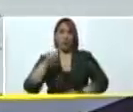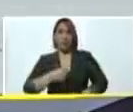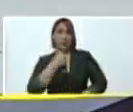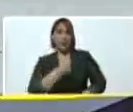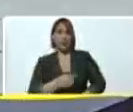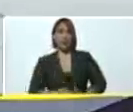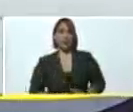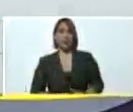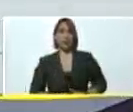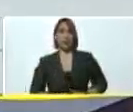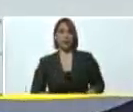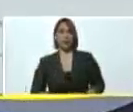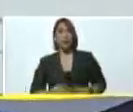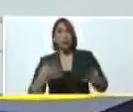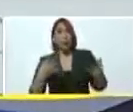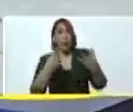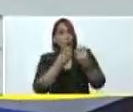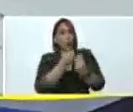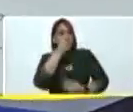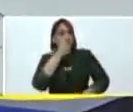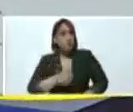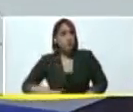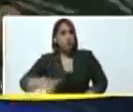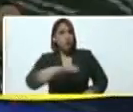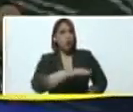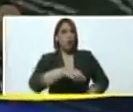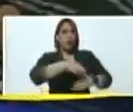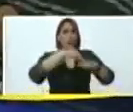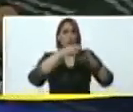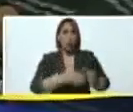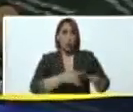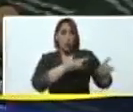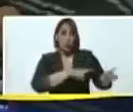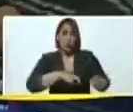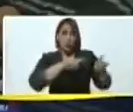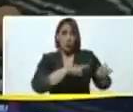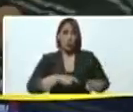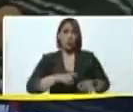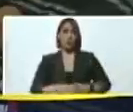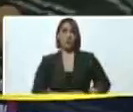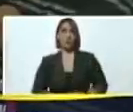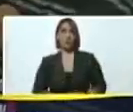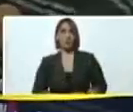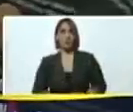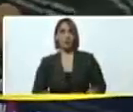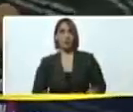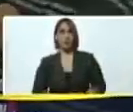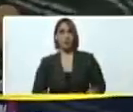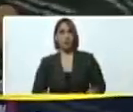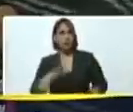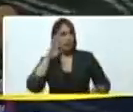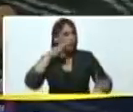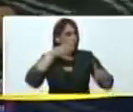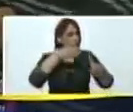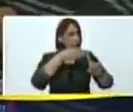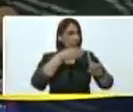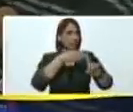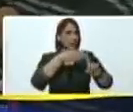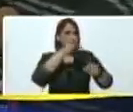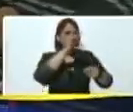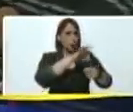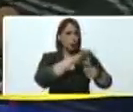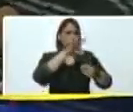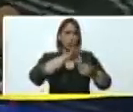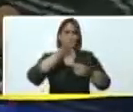junto al pueblo y junto al Ministerio de Agricultura Urbana, vamos a ir sembrando